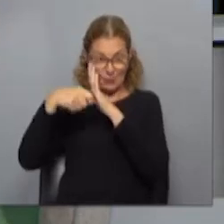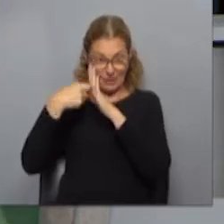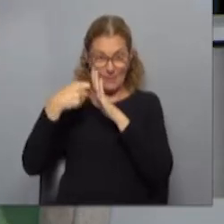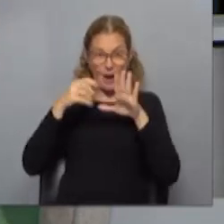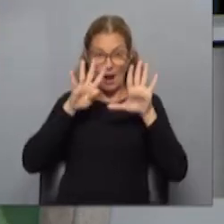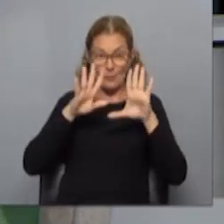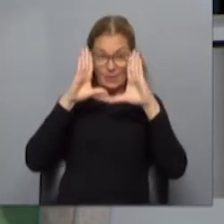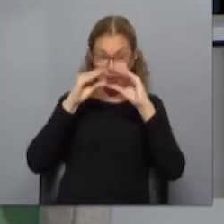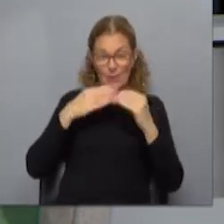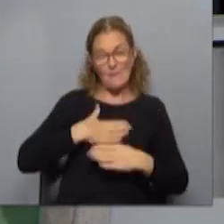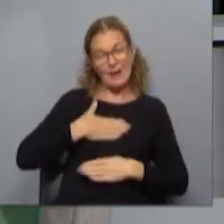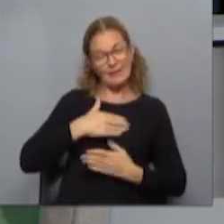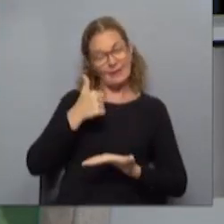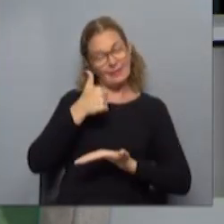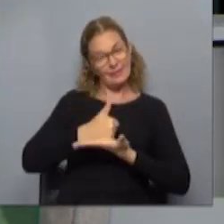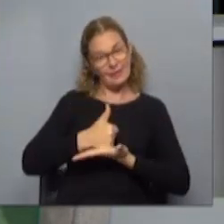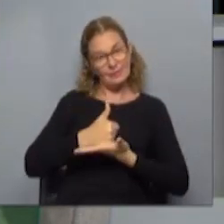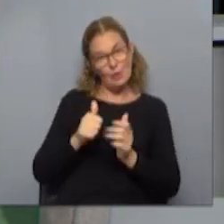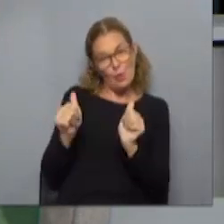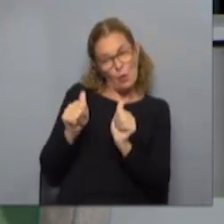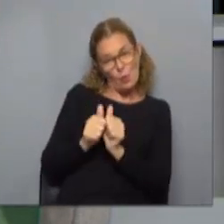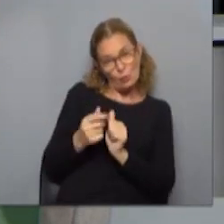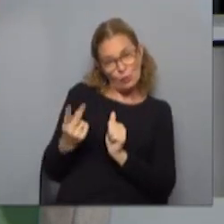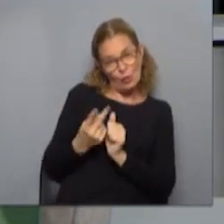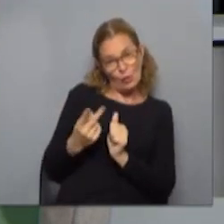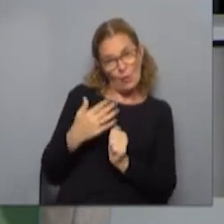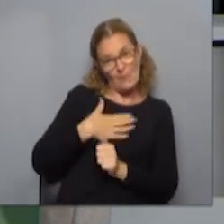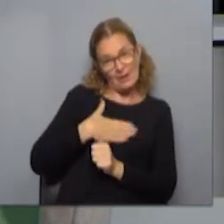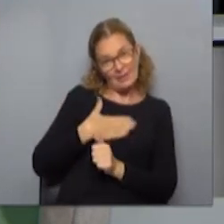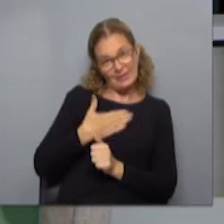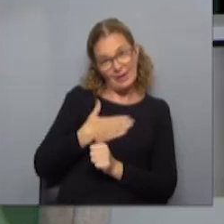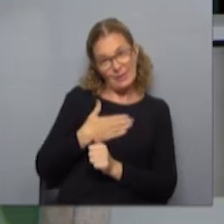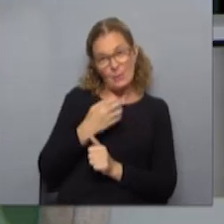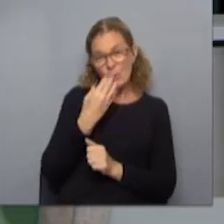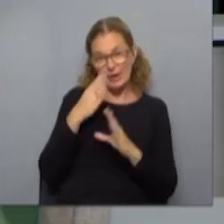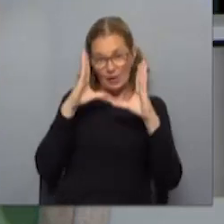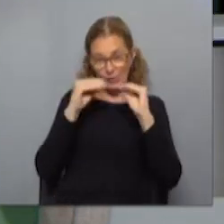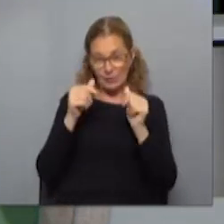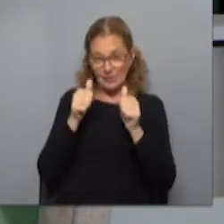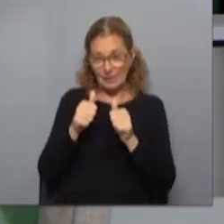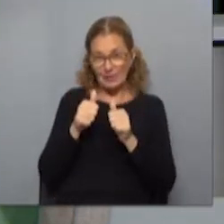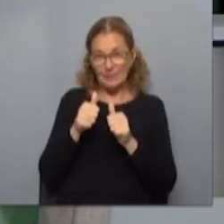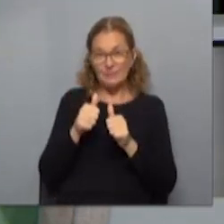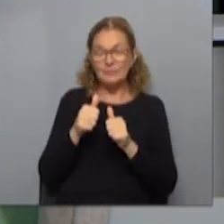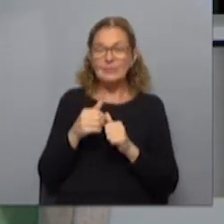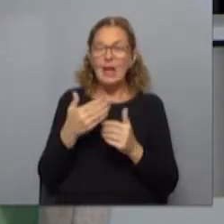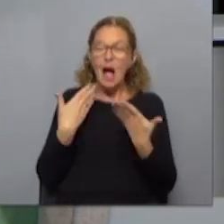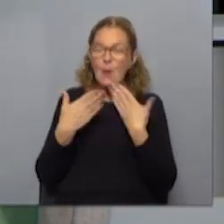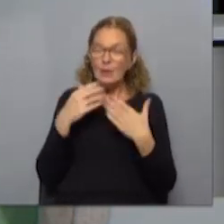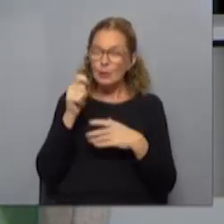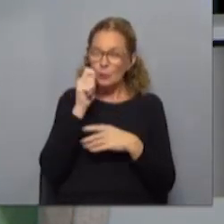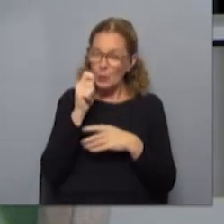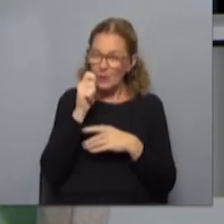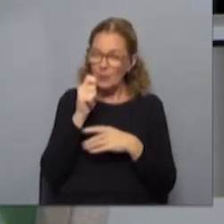21 horas. Un placer que estén. Un placer estar con usted, Sarasola. Igualmente, estimado Temponi. ¿Cómo estás? noches, bien, y bueno, hablando de turismo que